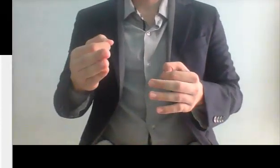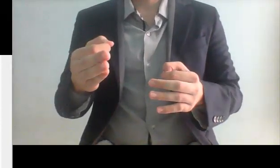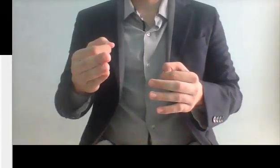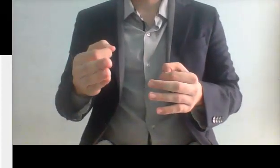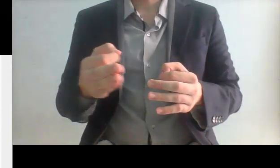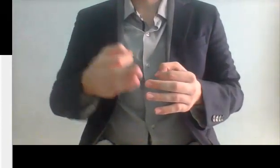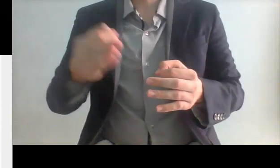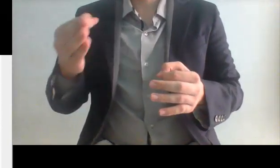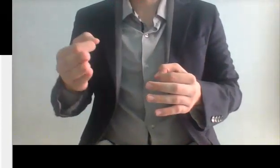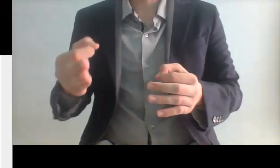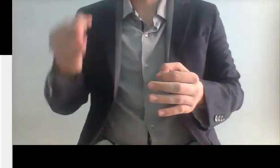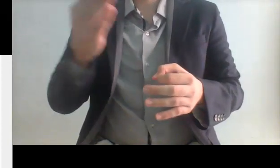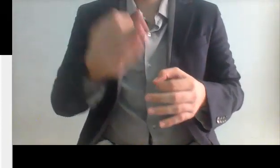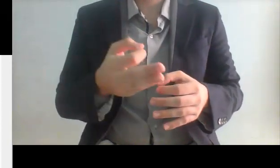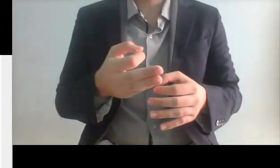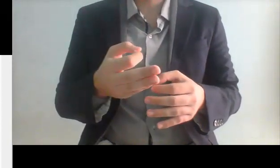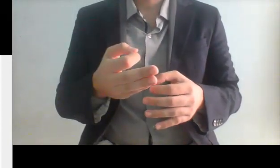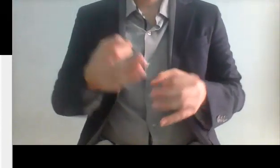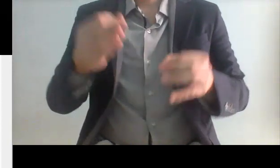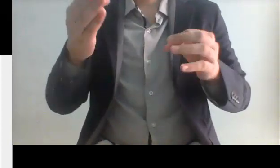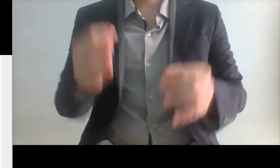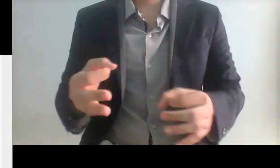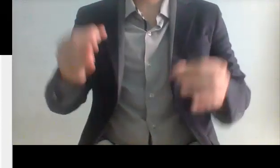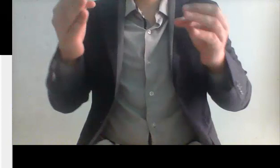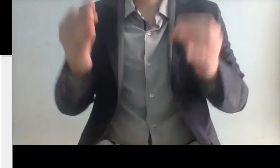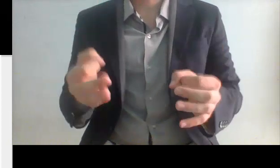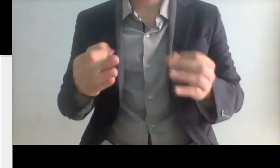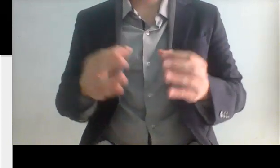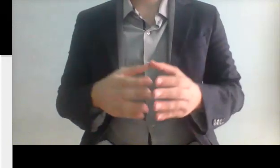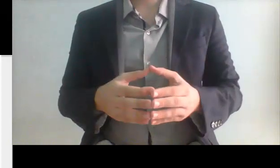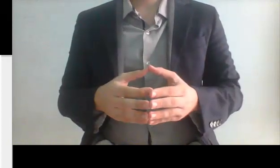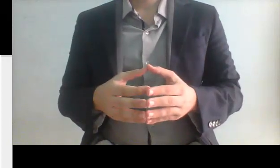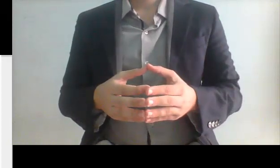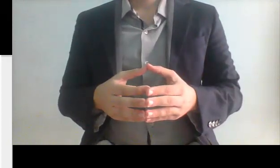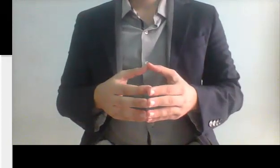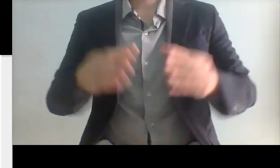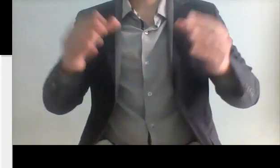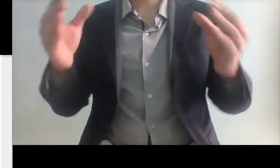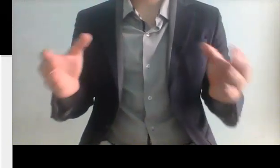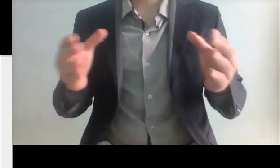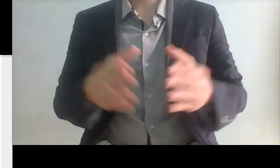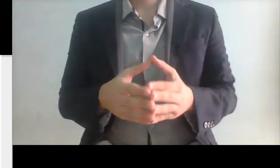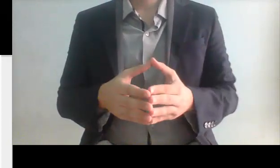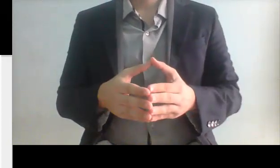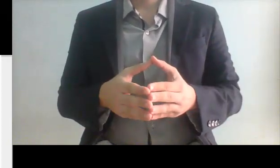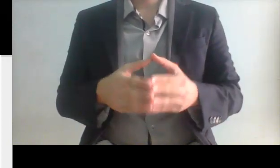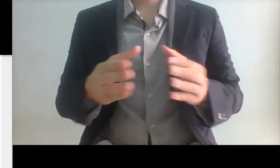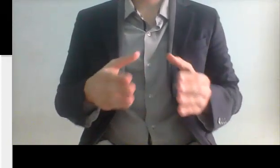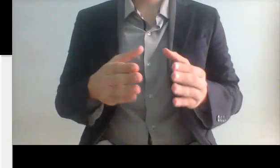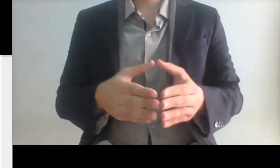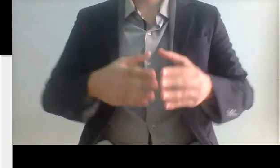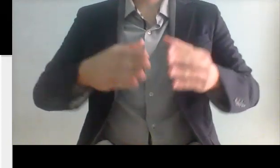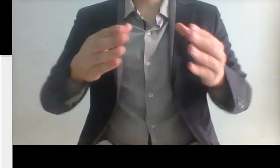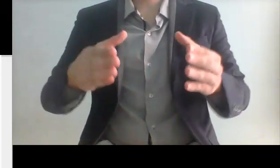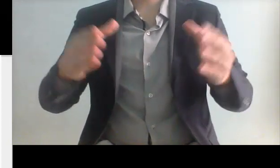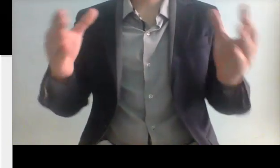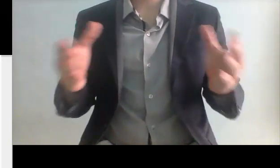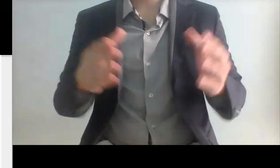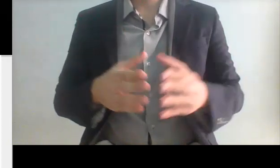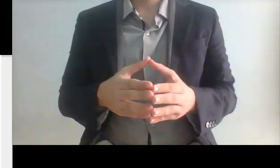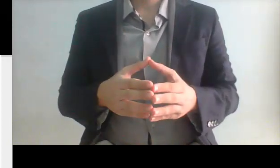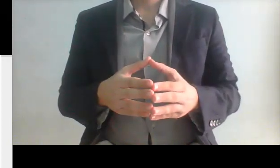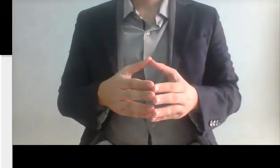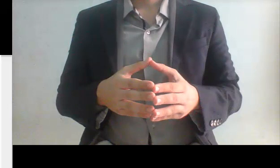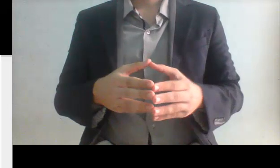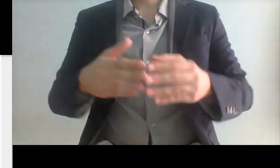madre al panismo, al priismo, corrupto, hipócrita solo por eso prácticamente también estoy